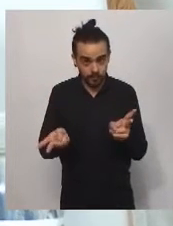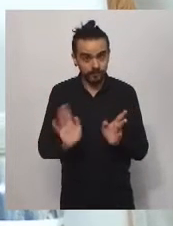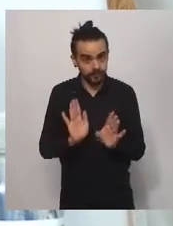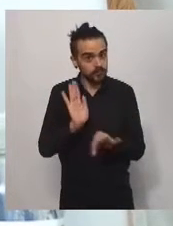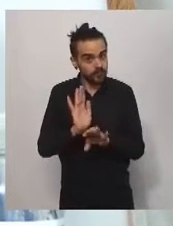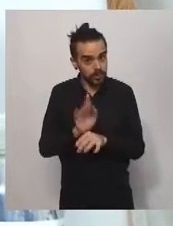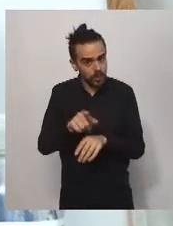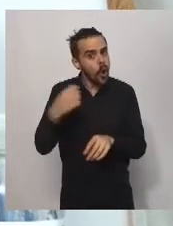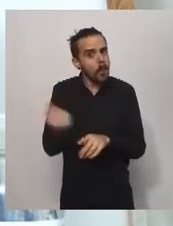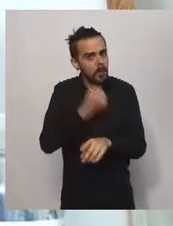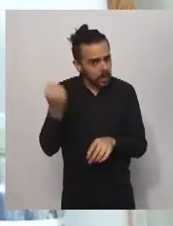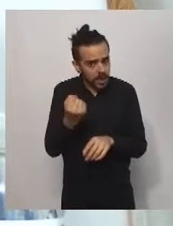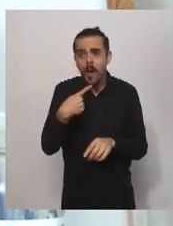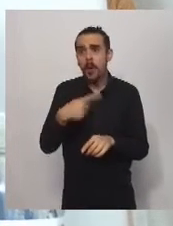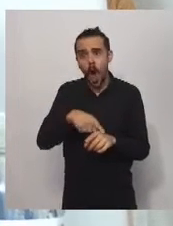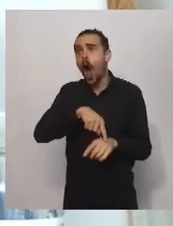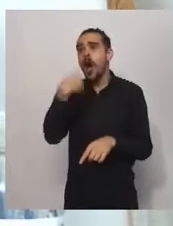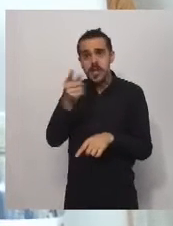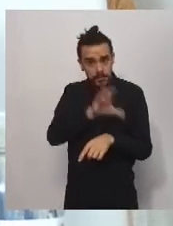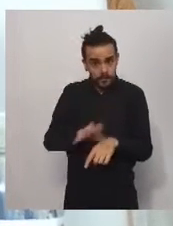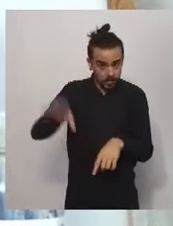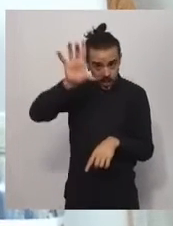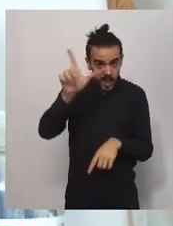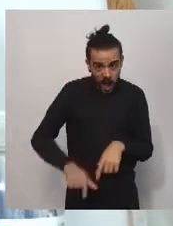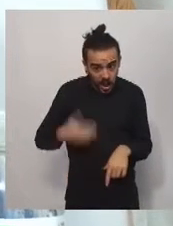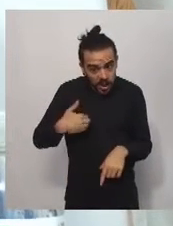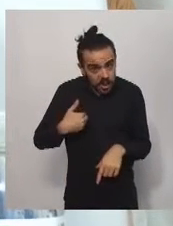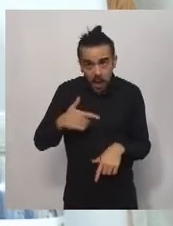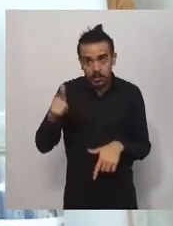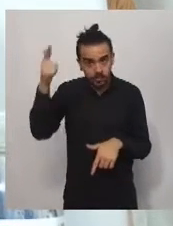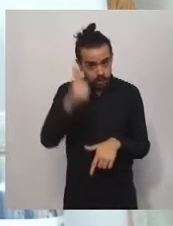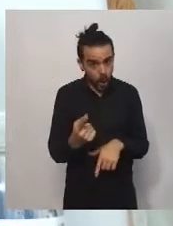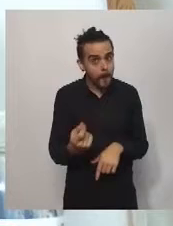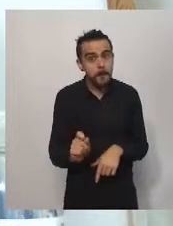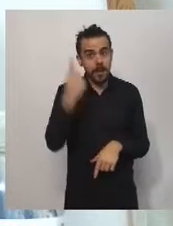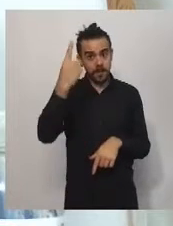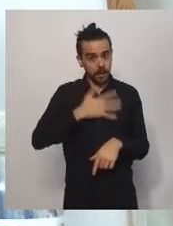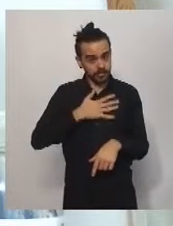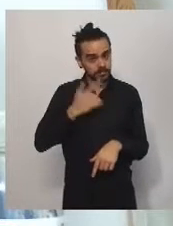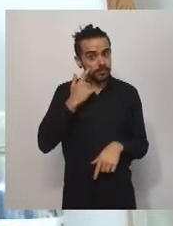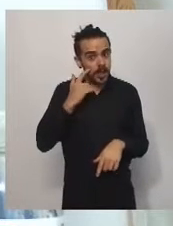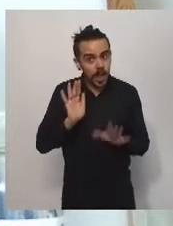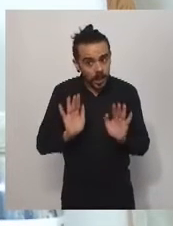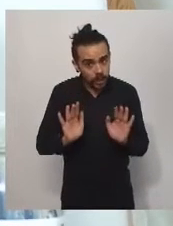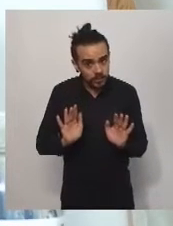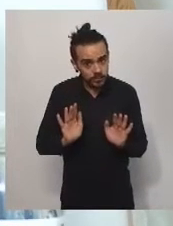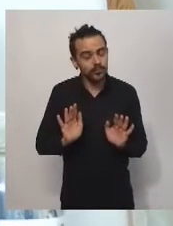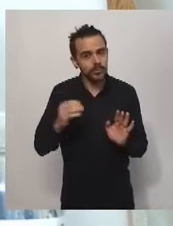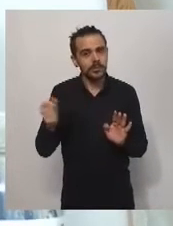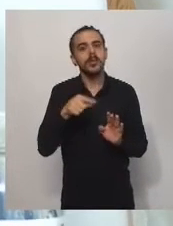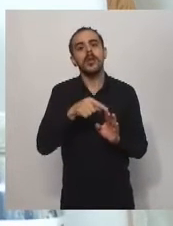primera provincia que tomó esta medida a nivel nacional. Este decreto 506 adhiere al DNU